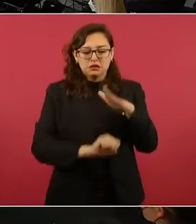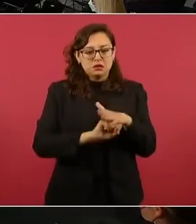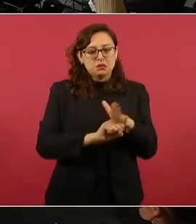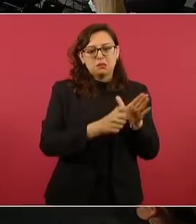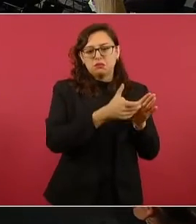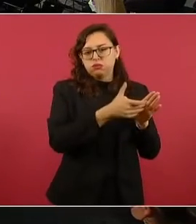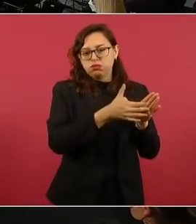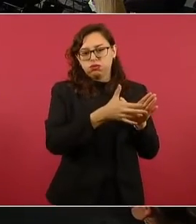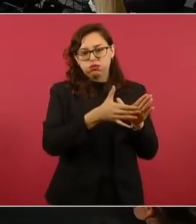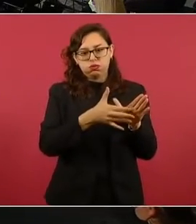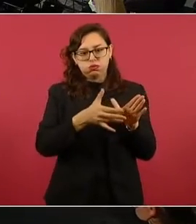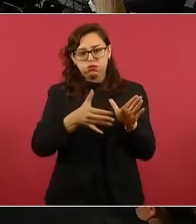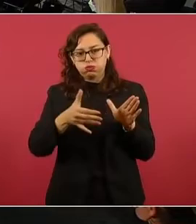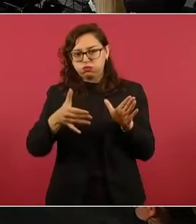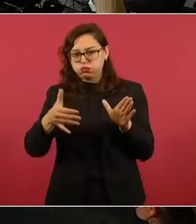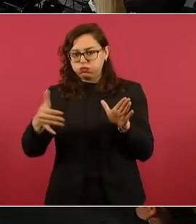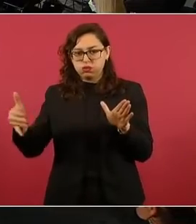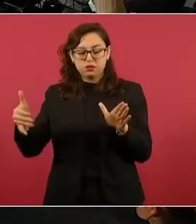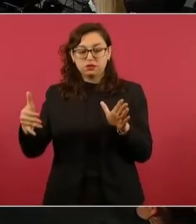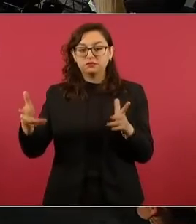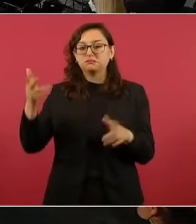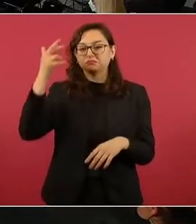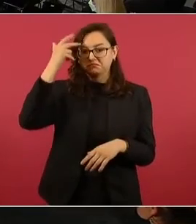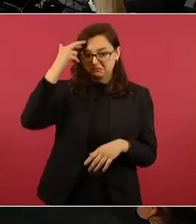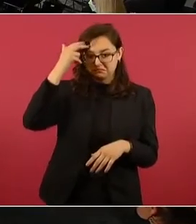lo armó.